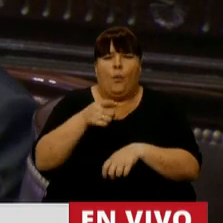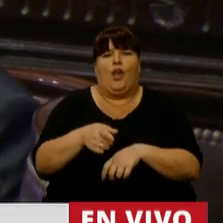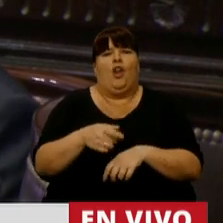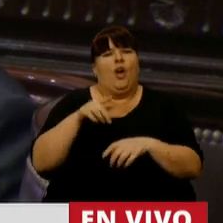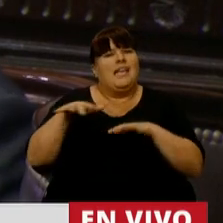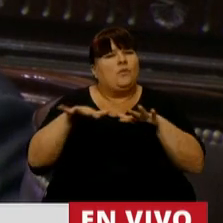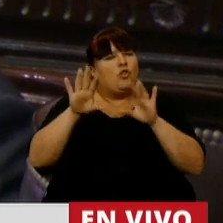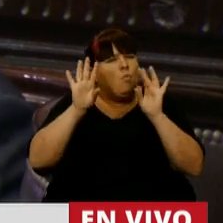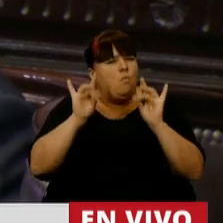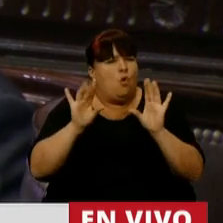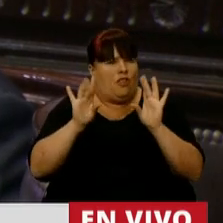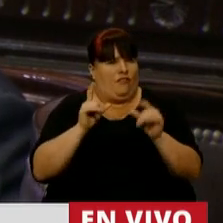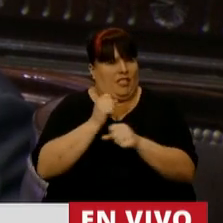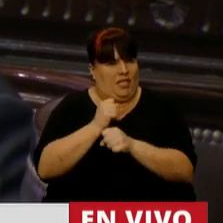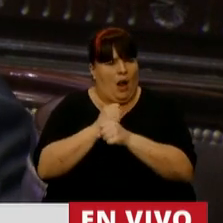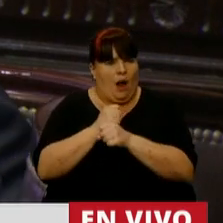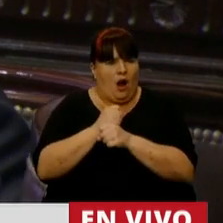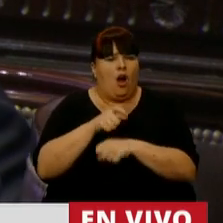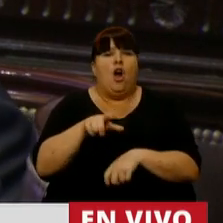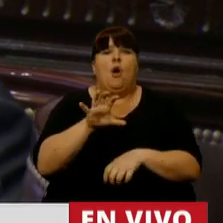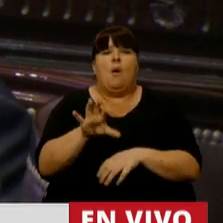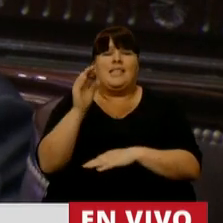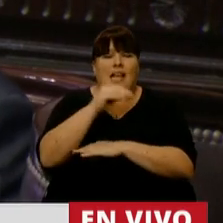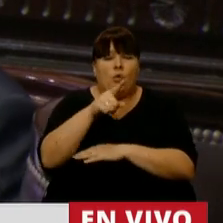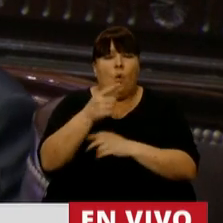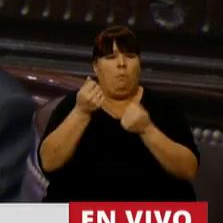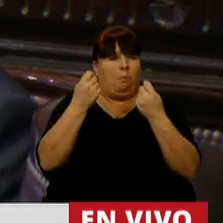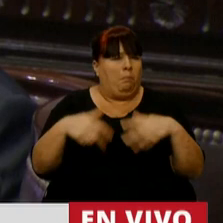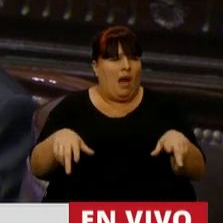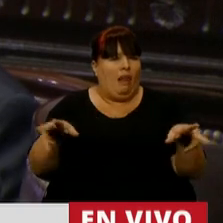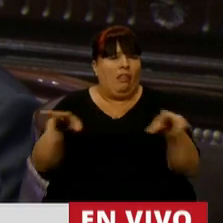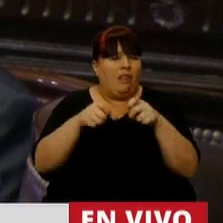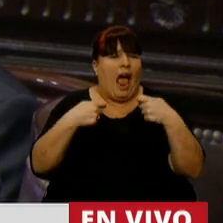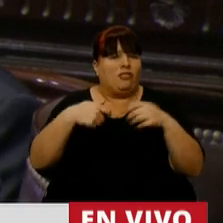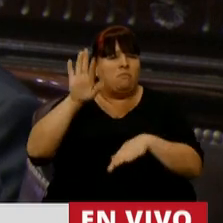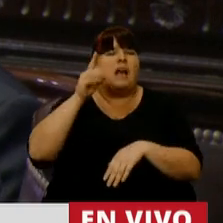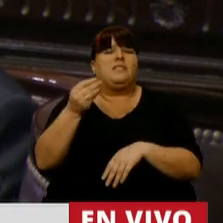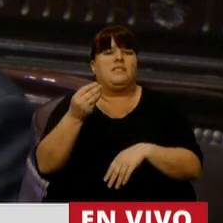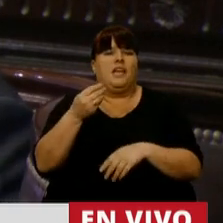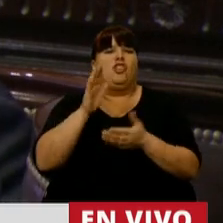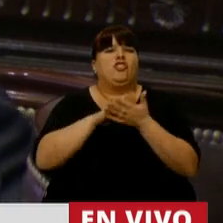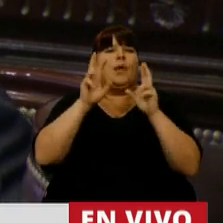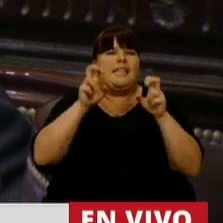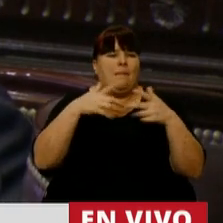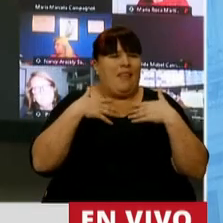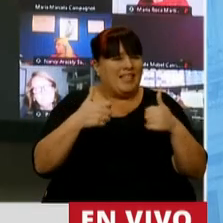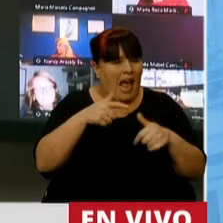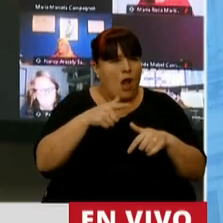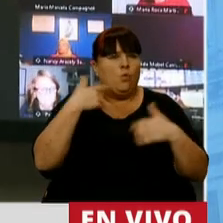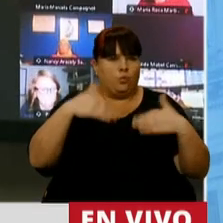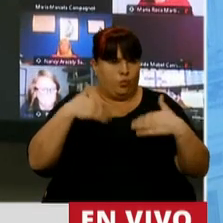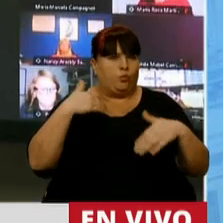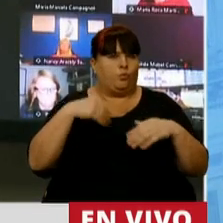difíciles, en una provincia con un déficit prestacional en materia sanitaria verdaderamente